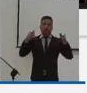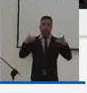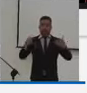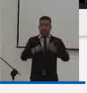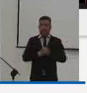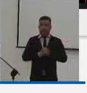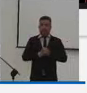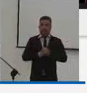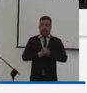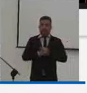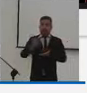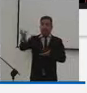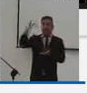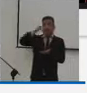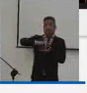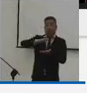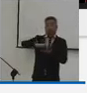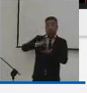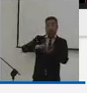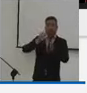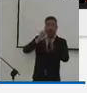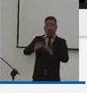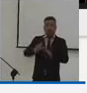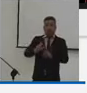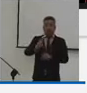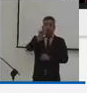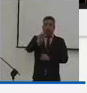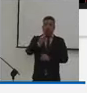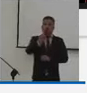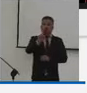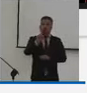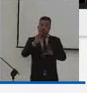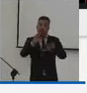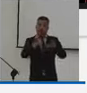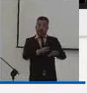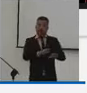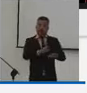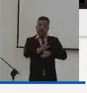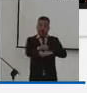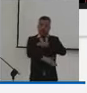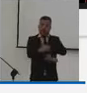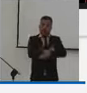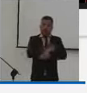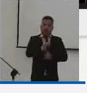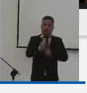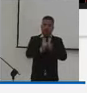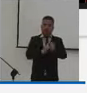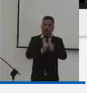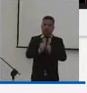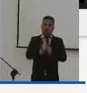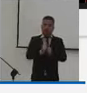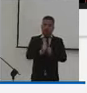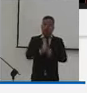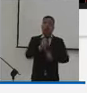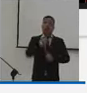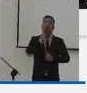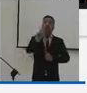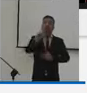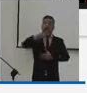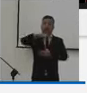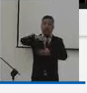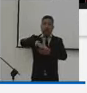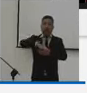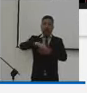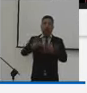actividad física. La participación de un representante del Ministerio del Deporte con